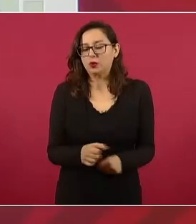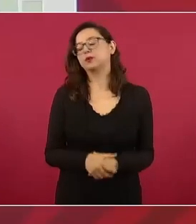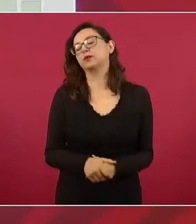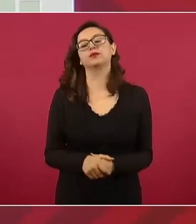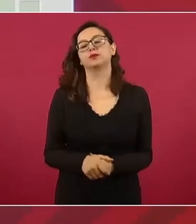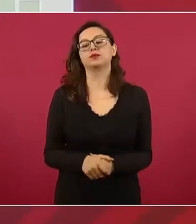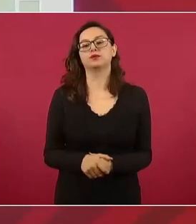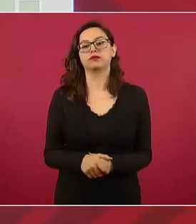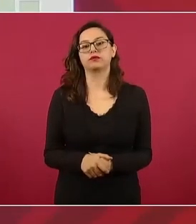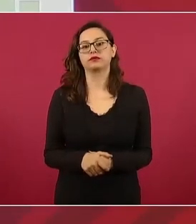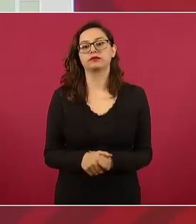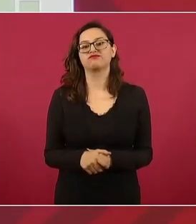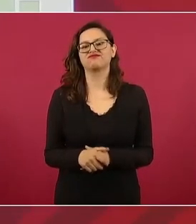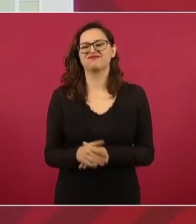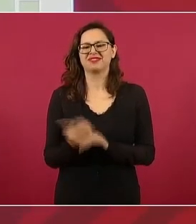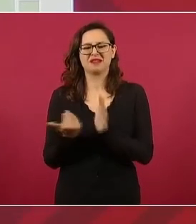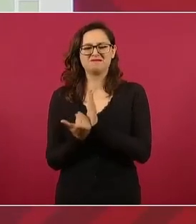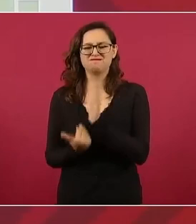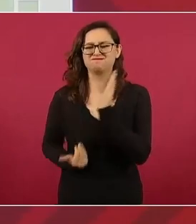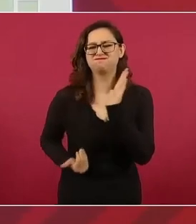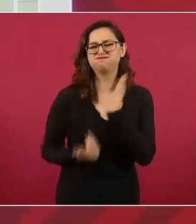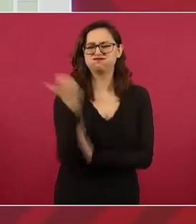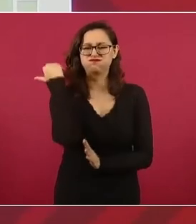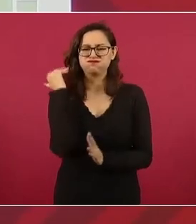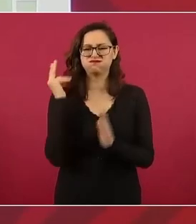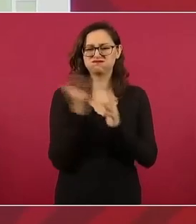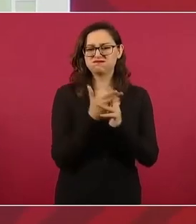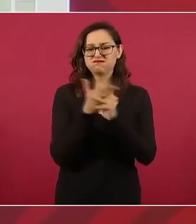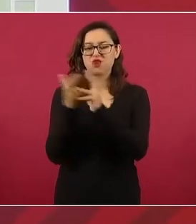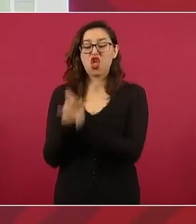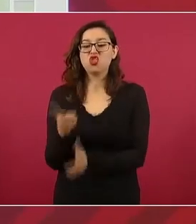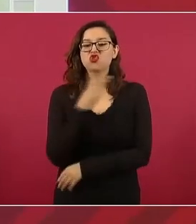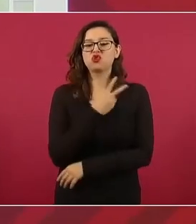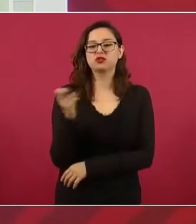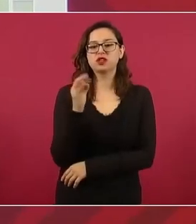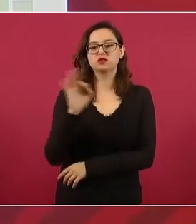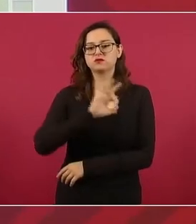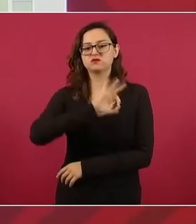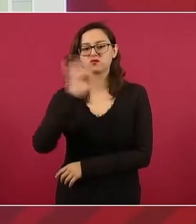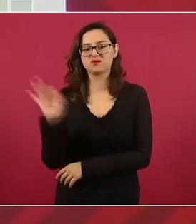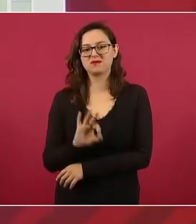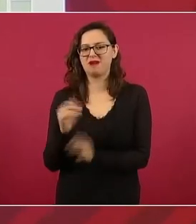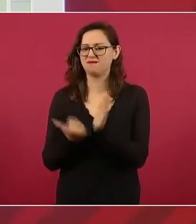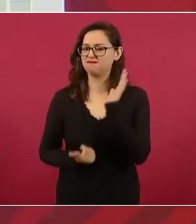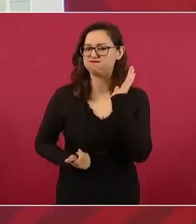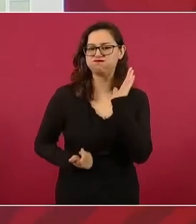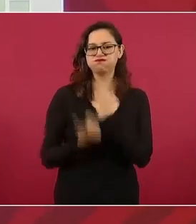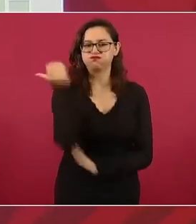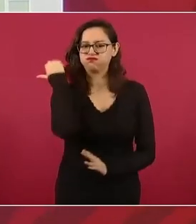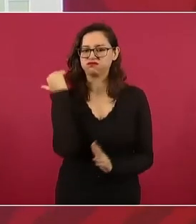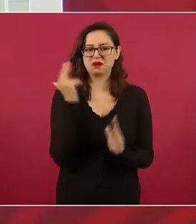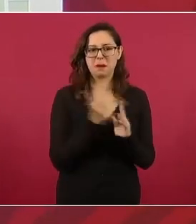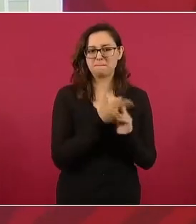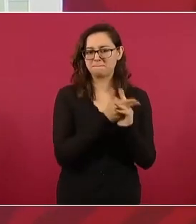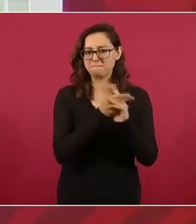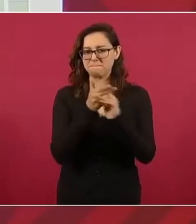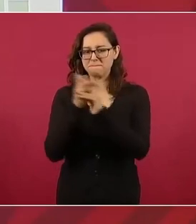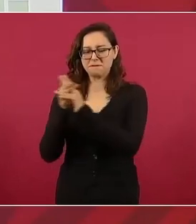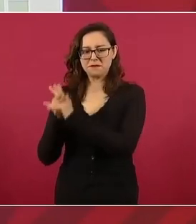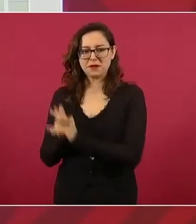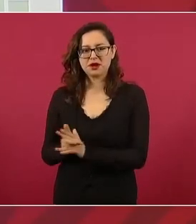casi 200% de cómo lo encontró.